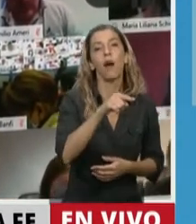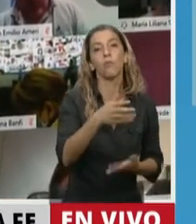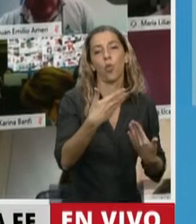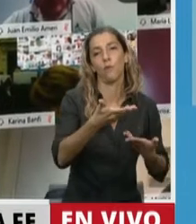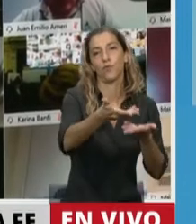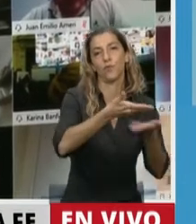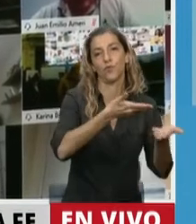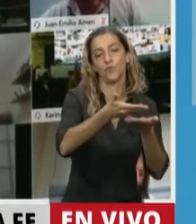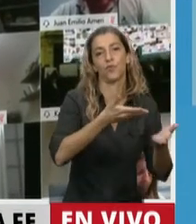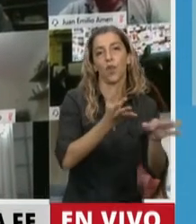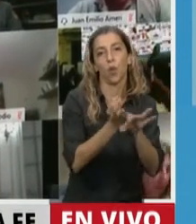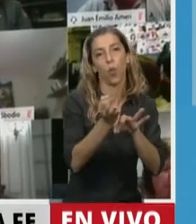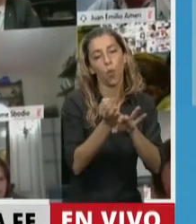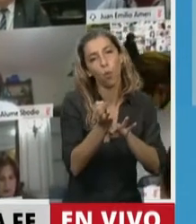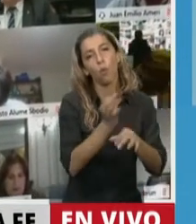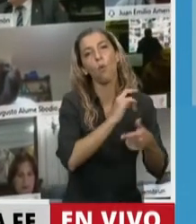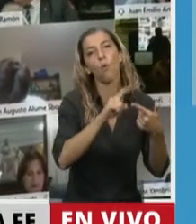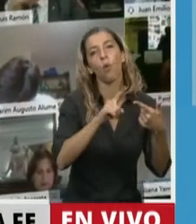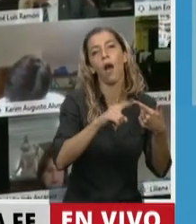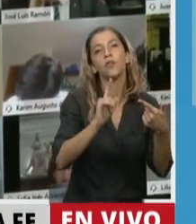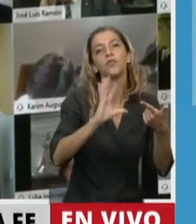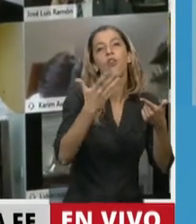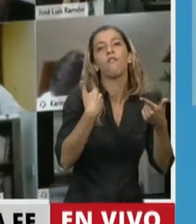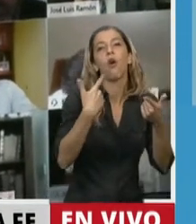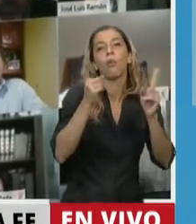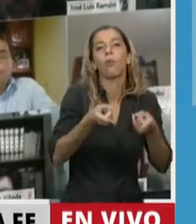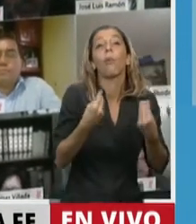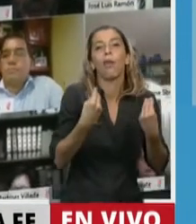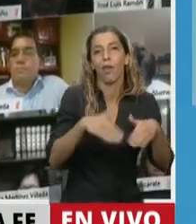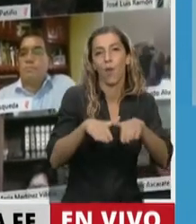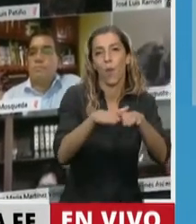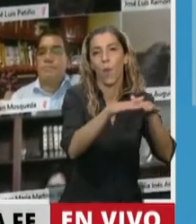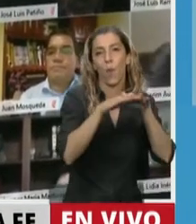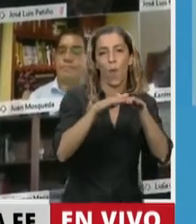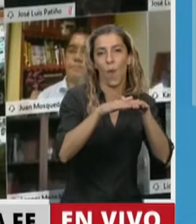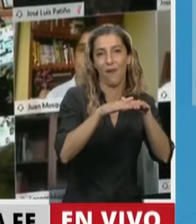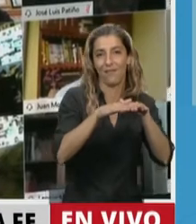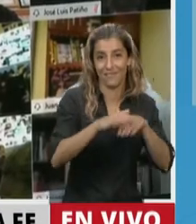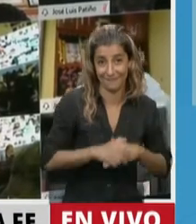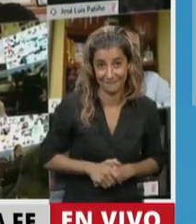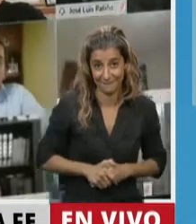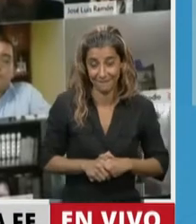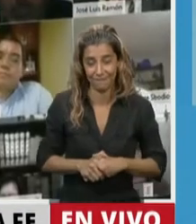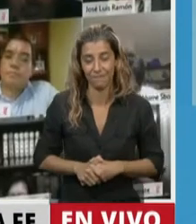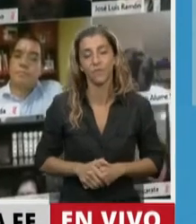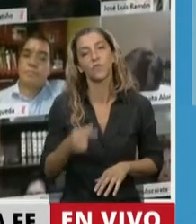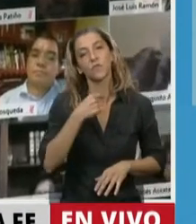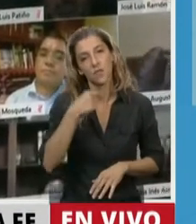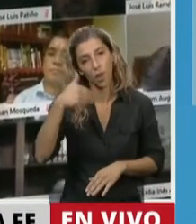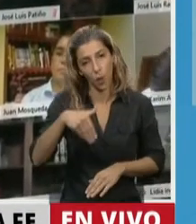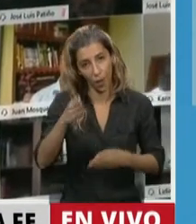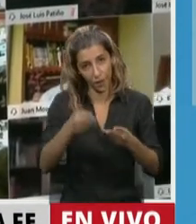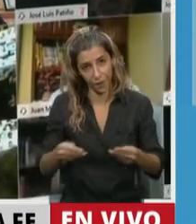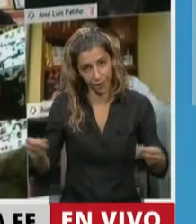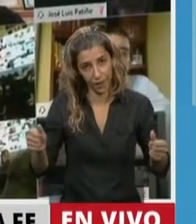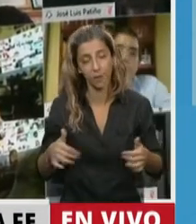y compartir en las condiciones más igualitarias posibles. Quiero finalizar, señor Presidente, le agradezco